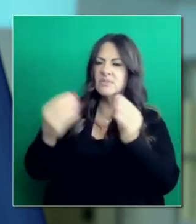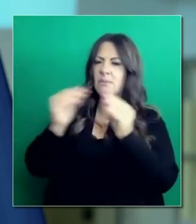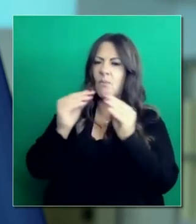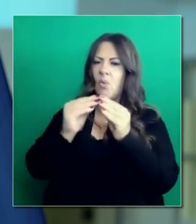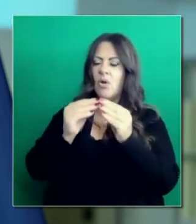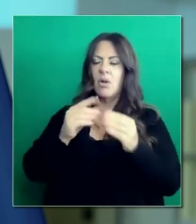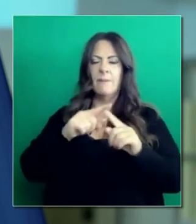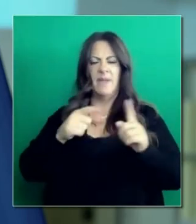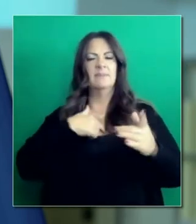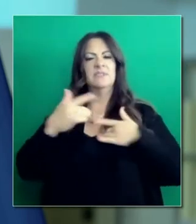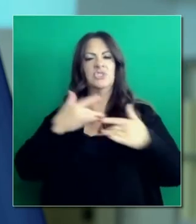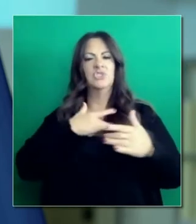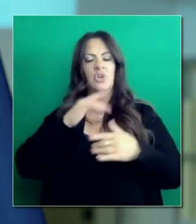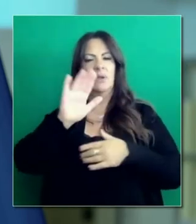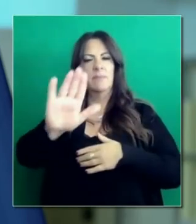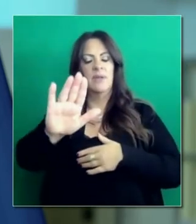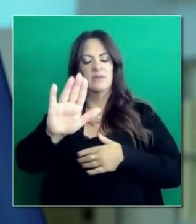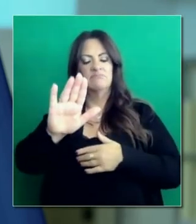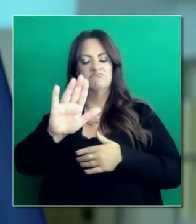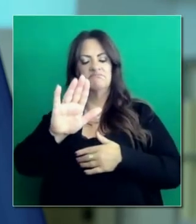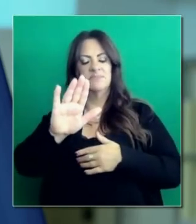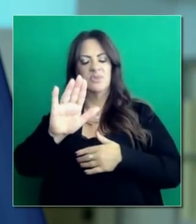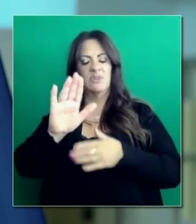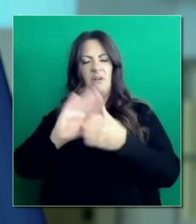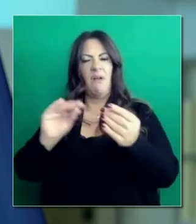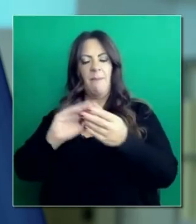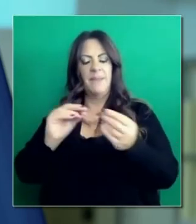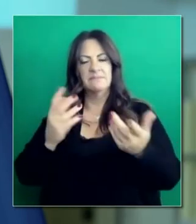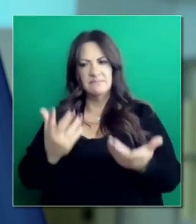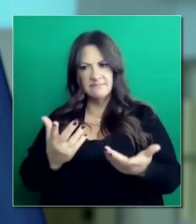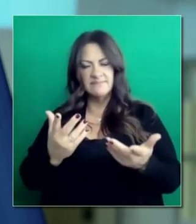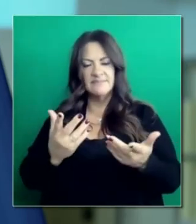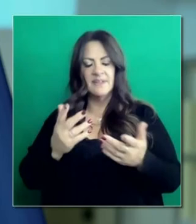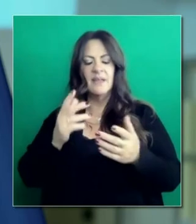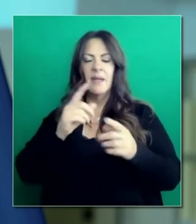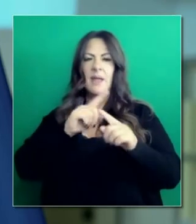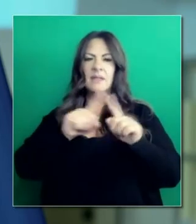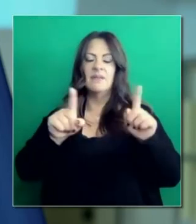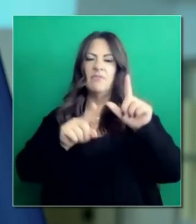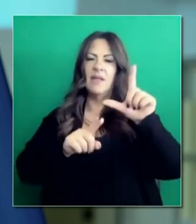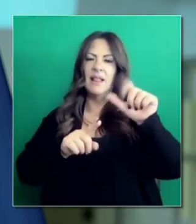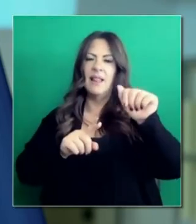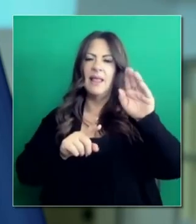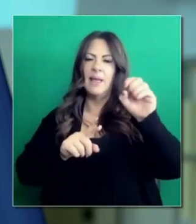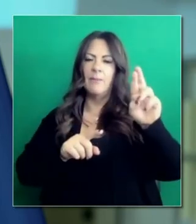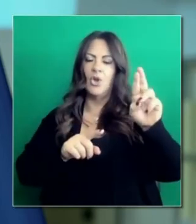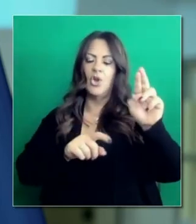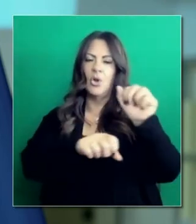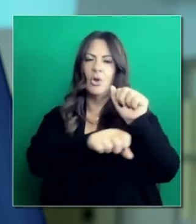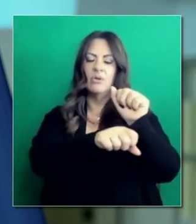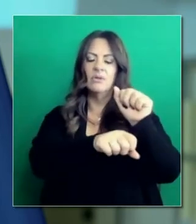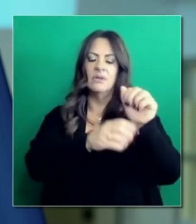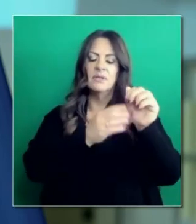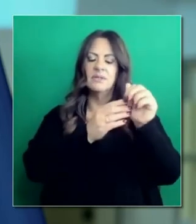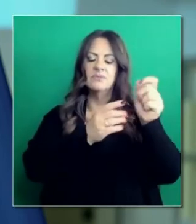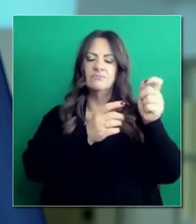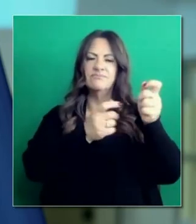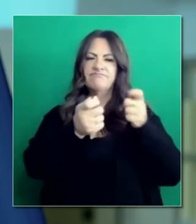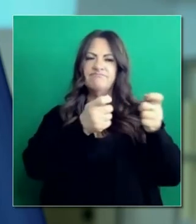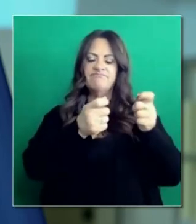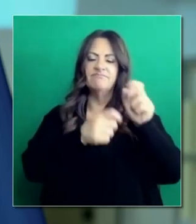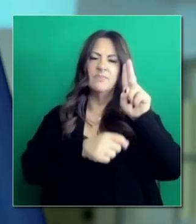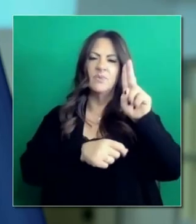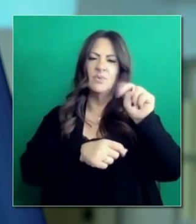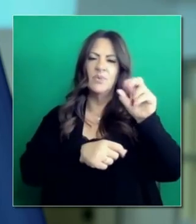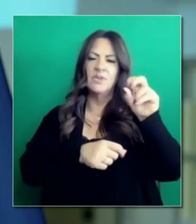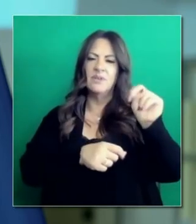preocupaciones que usted acaba de mencionar y también con algunos líderes en el sindicato que ayudan a representar a estos trabajadores. Se